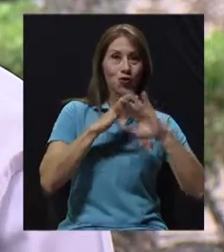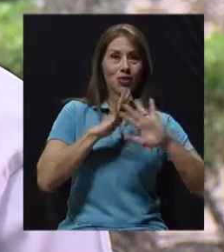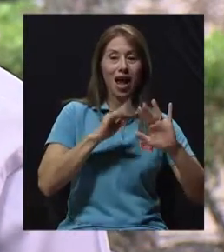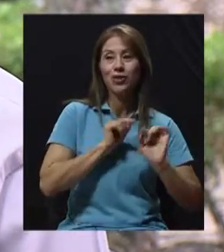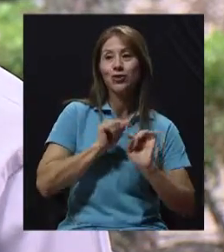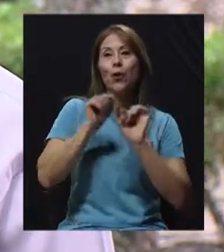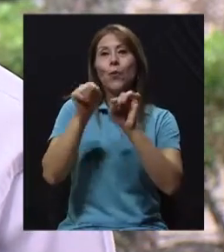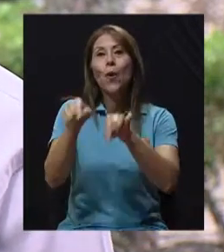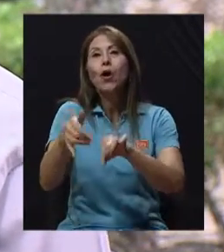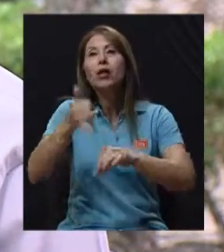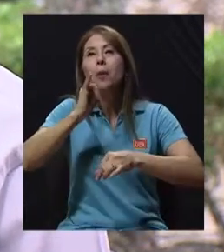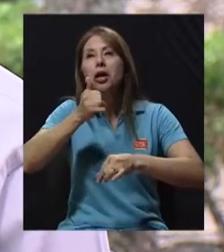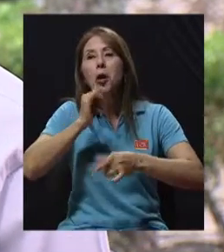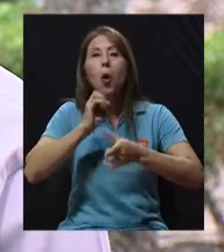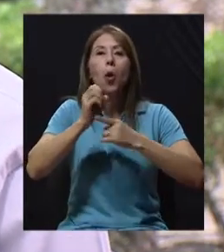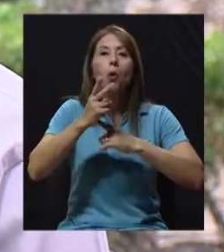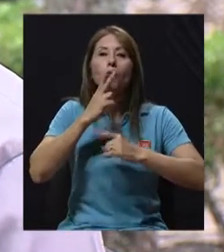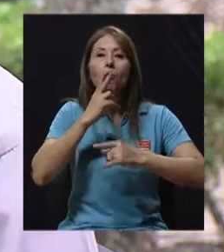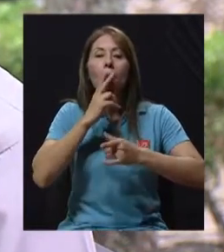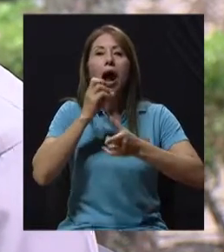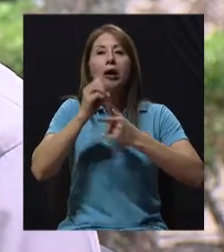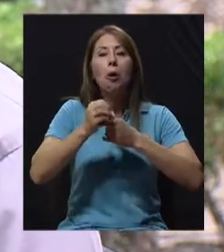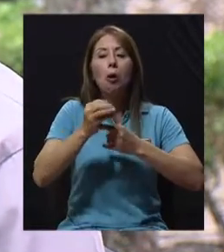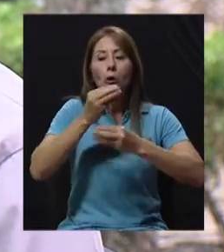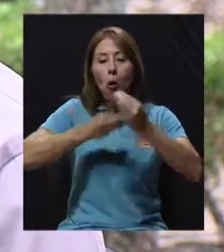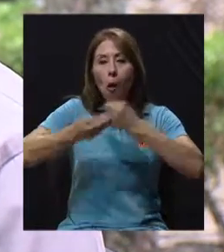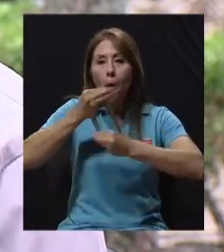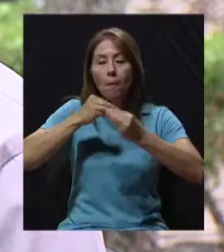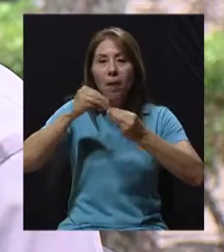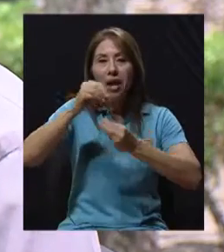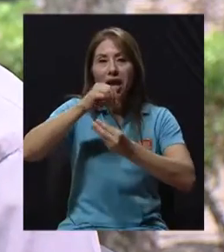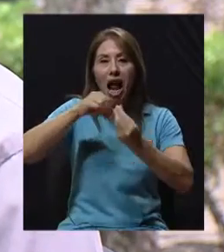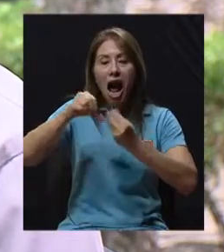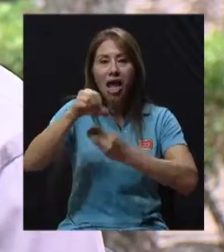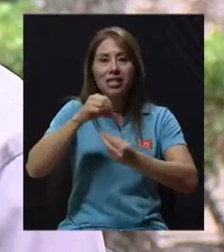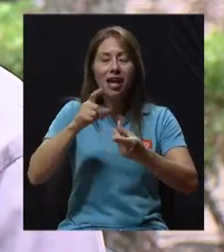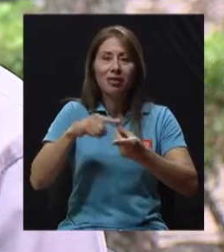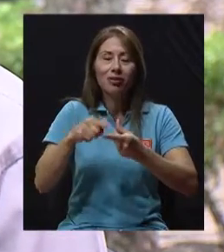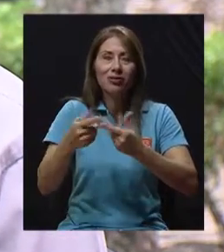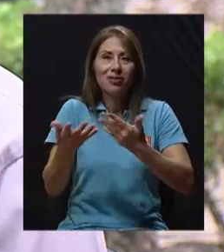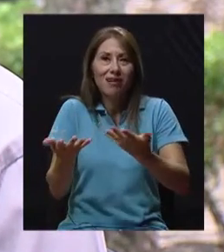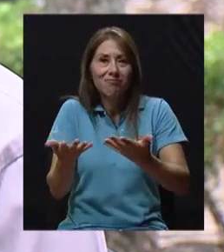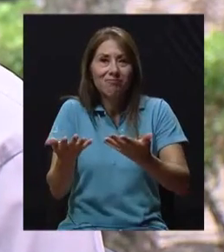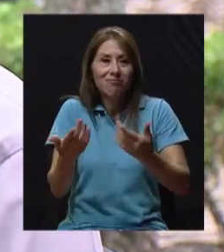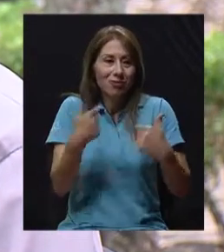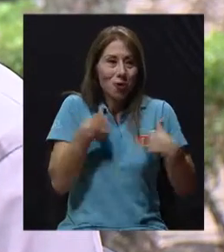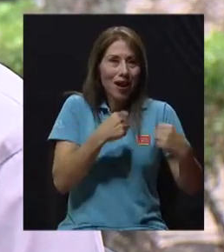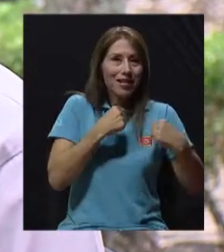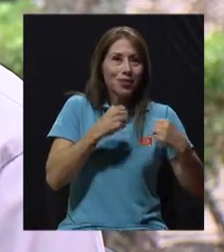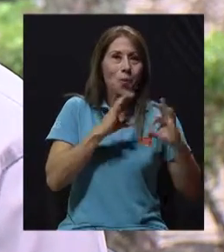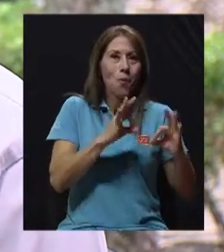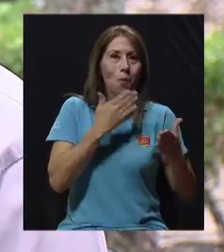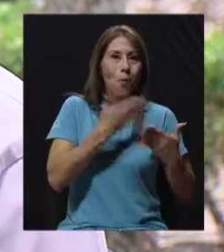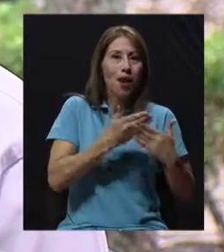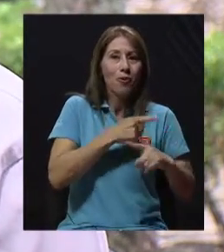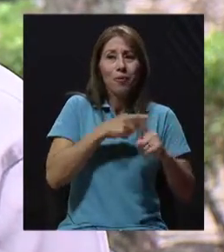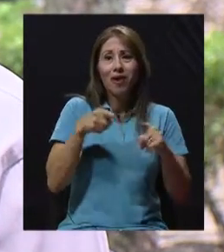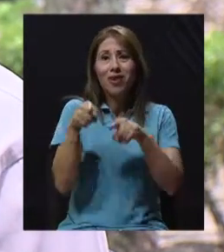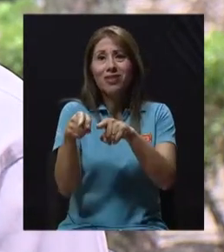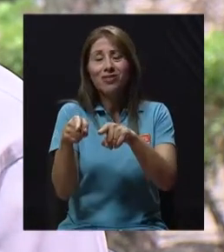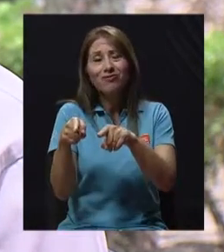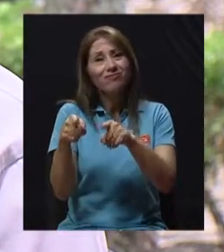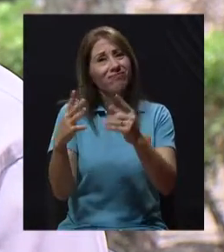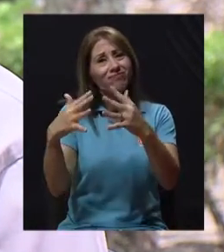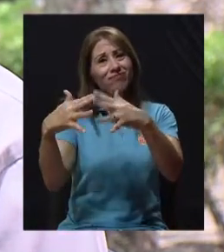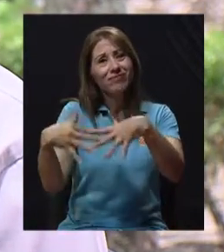grasosa, tomo mucho licor o fumo y con lo mismo que hice bueno lo ahorro con las